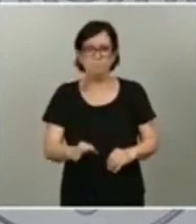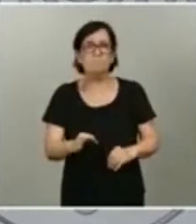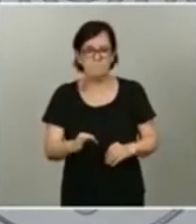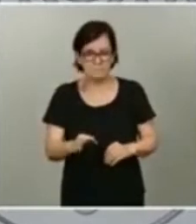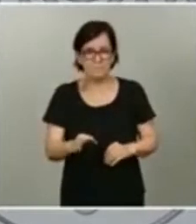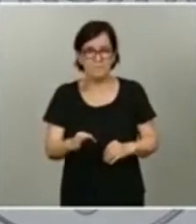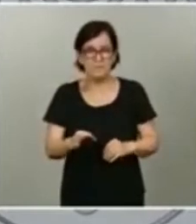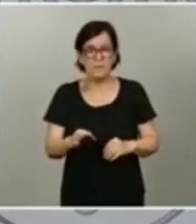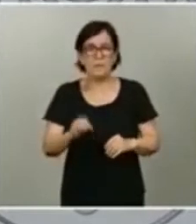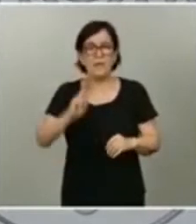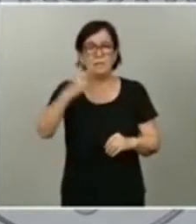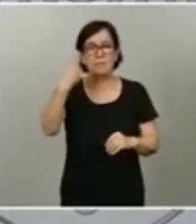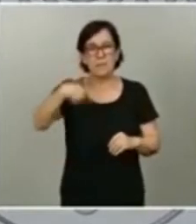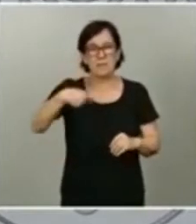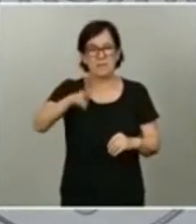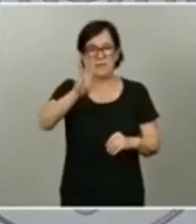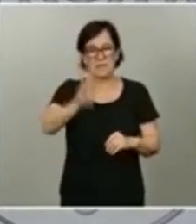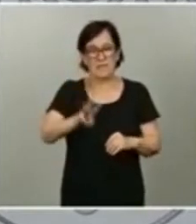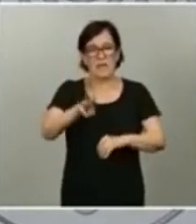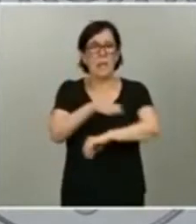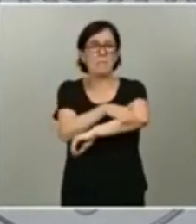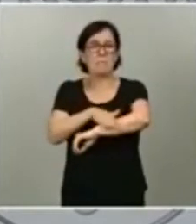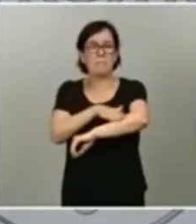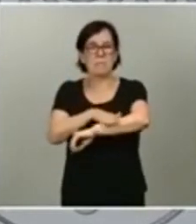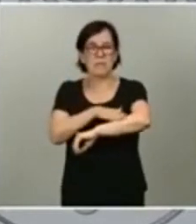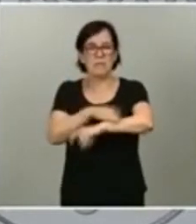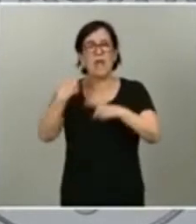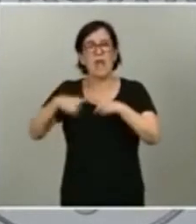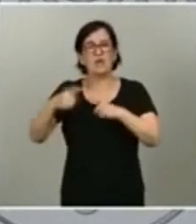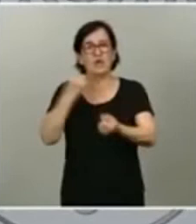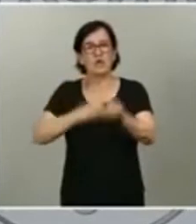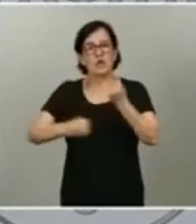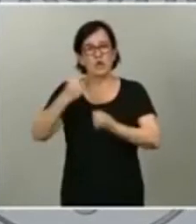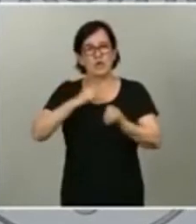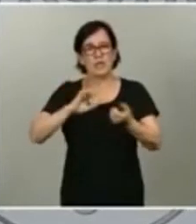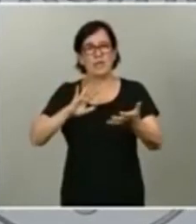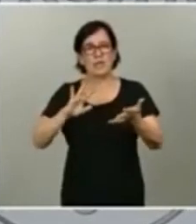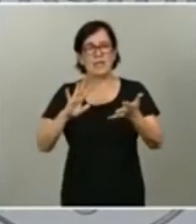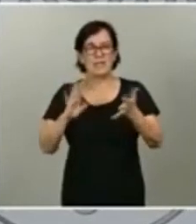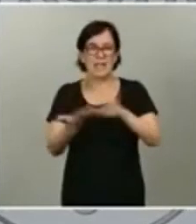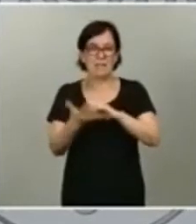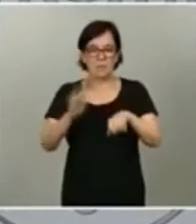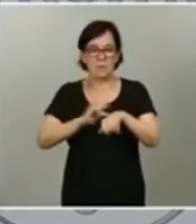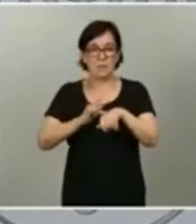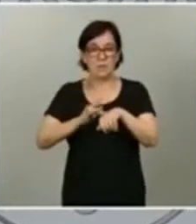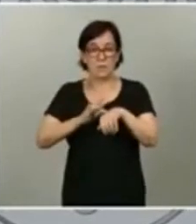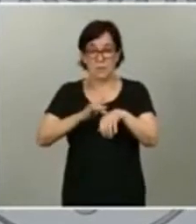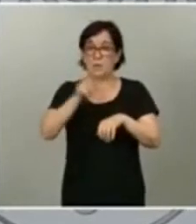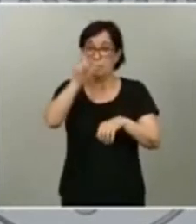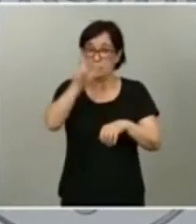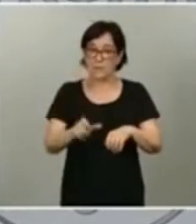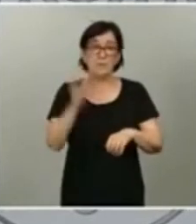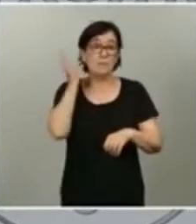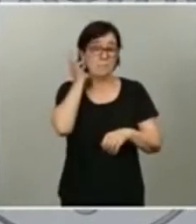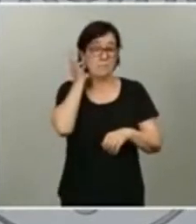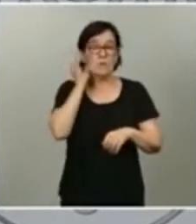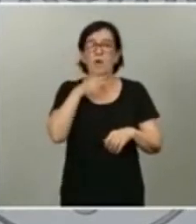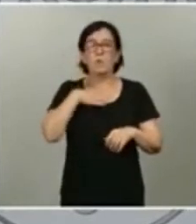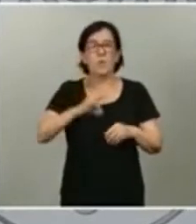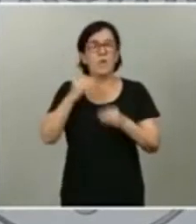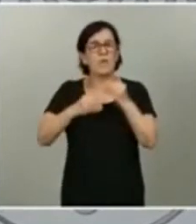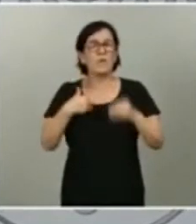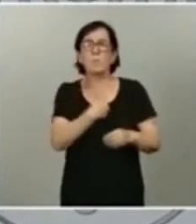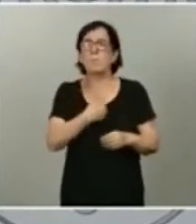vicepresidenta tercera y ministra de Asuntos Económicos y Transformación Digital, Nadia Calviño, puede desempeñar un papel